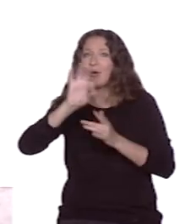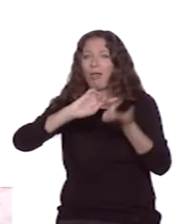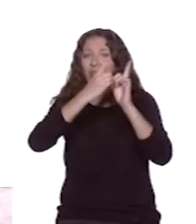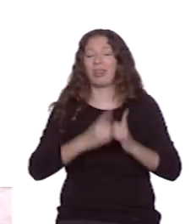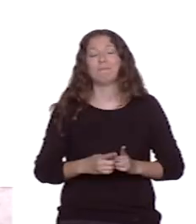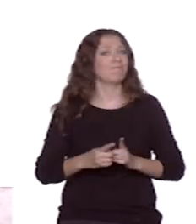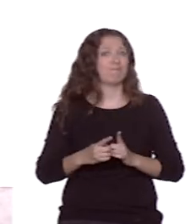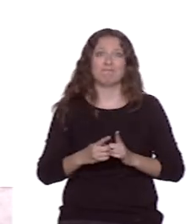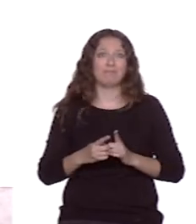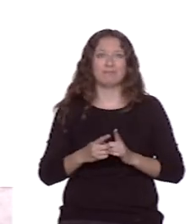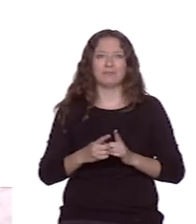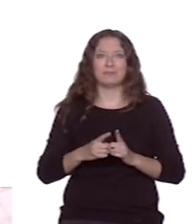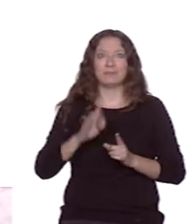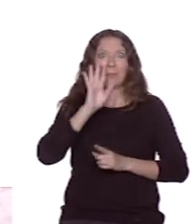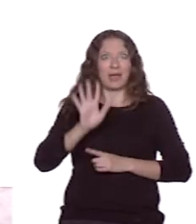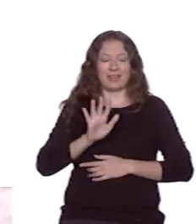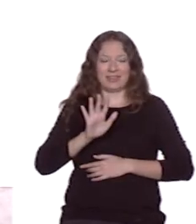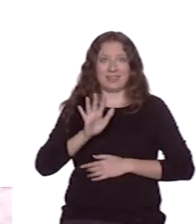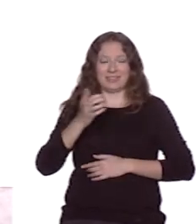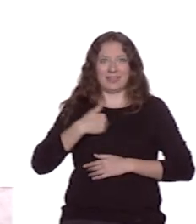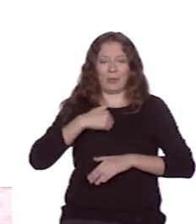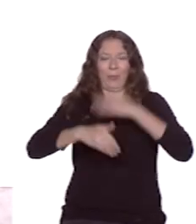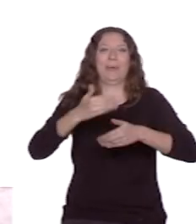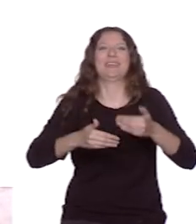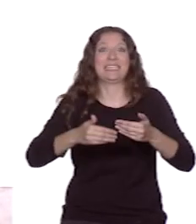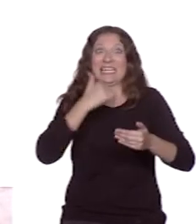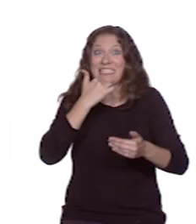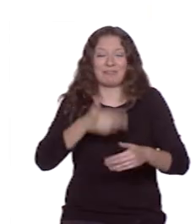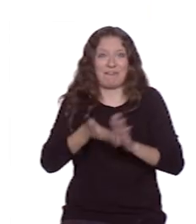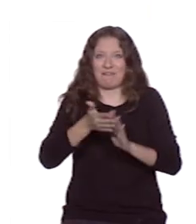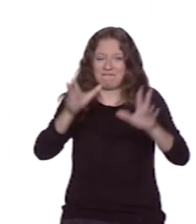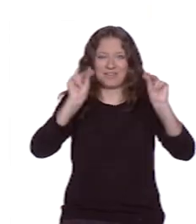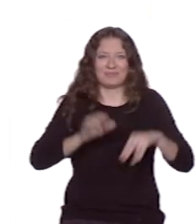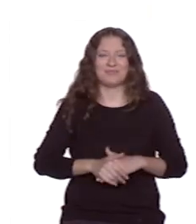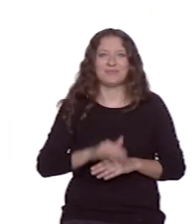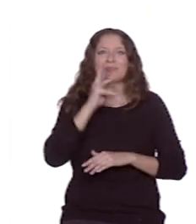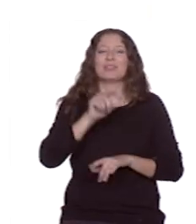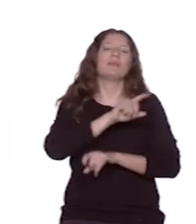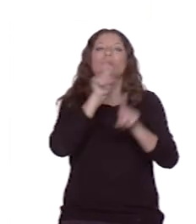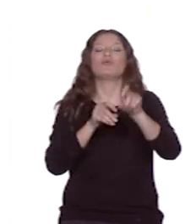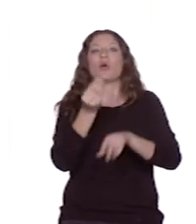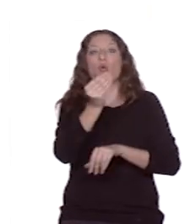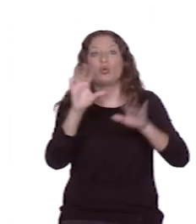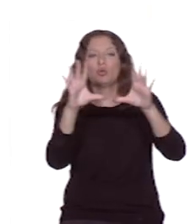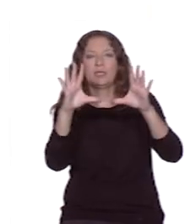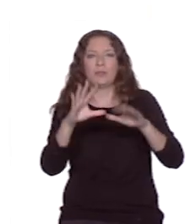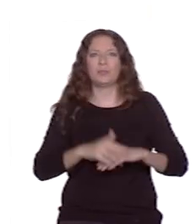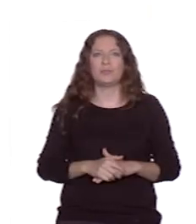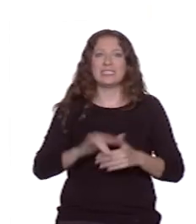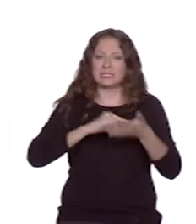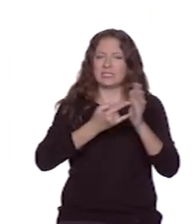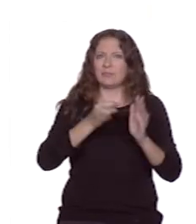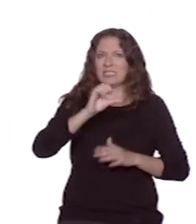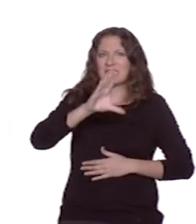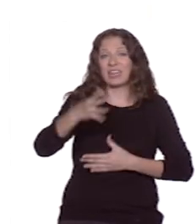carrerilla y ya estamos cerca del final. Vamos con la pregunta Q10. ¿Incluye el sistema TIC documentación del producto?